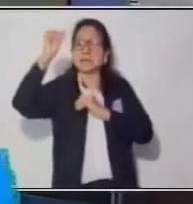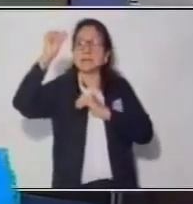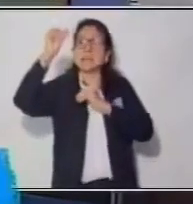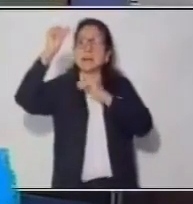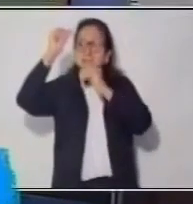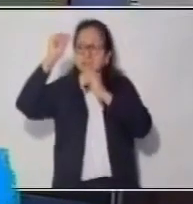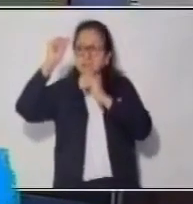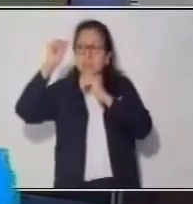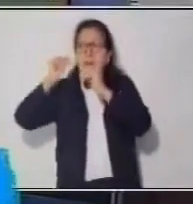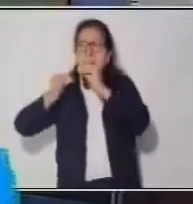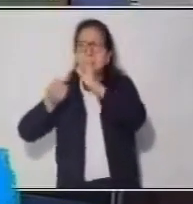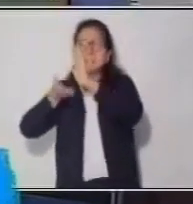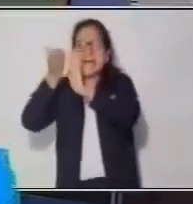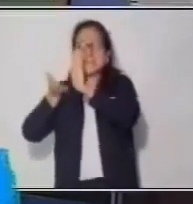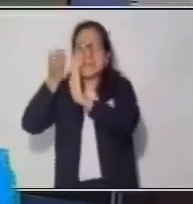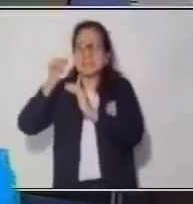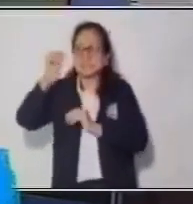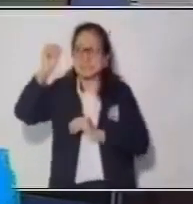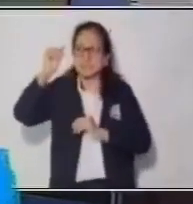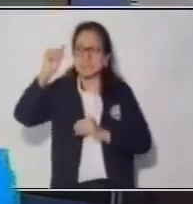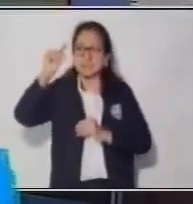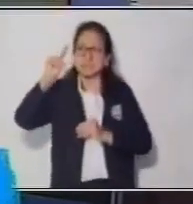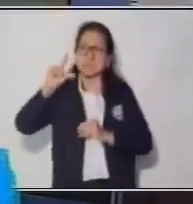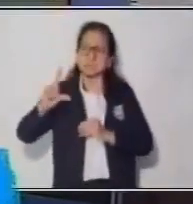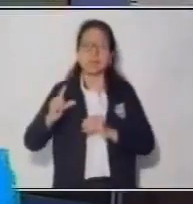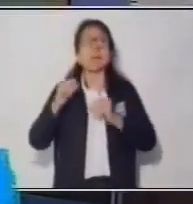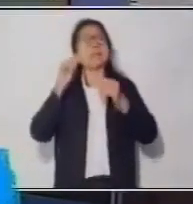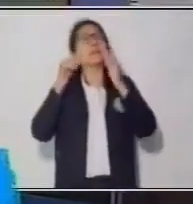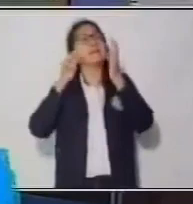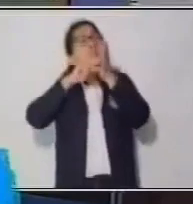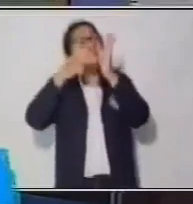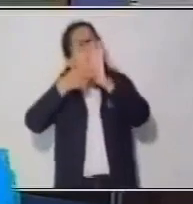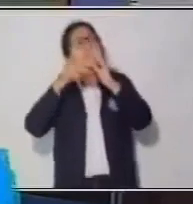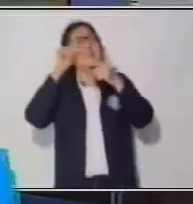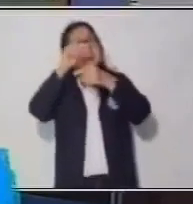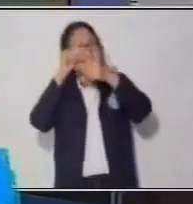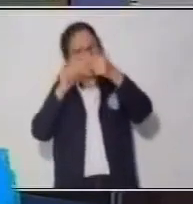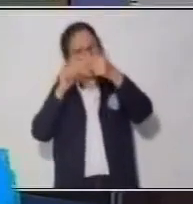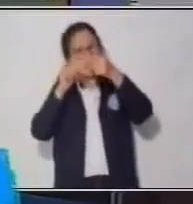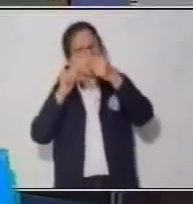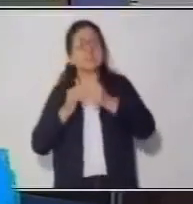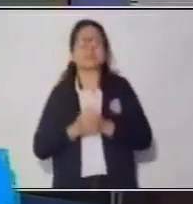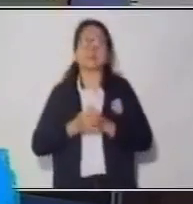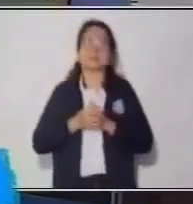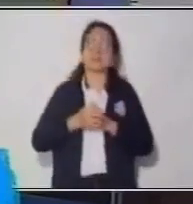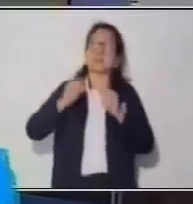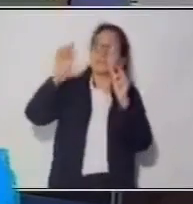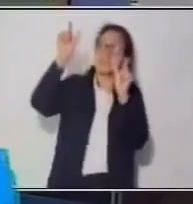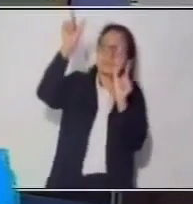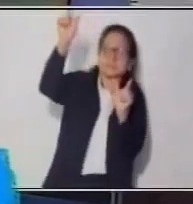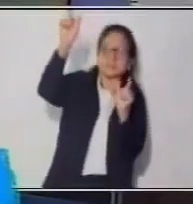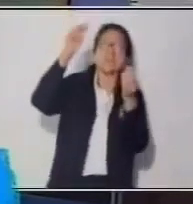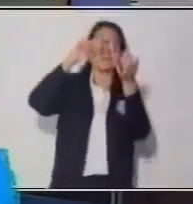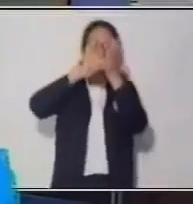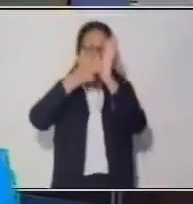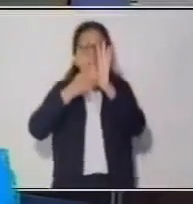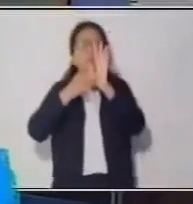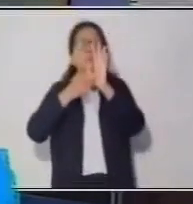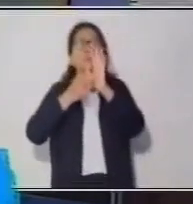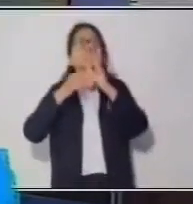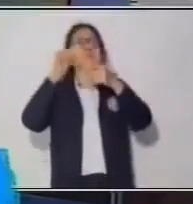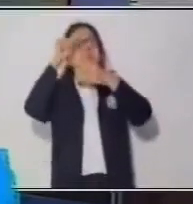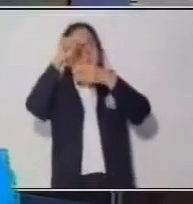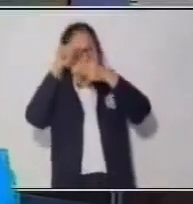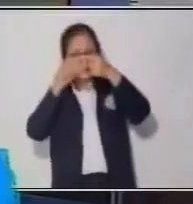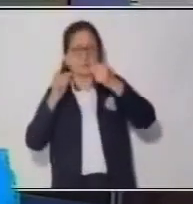mayor. Y el mayor va a ser el que va a estar divisible dentro de los números. Bueno, ahora te vas a